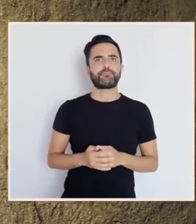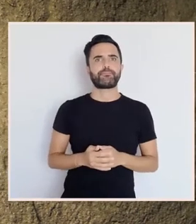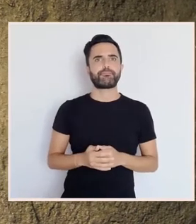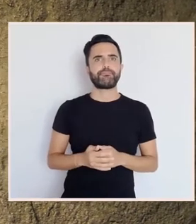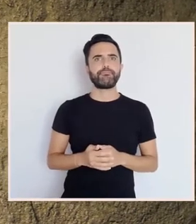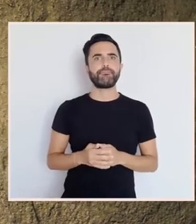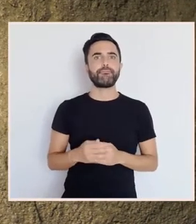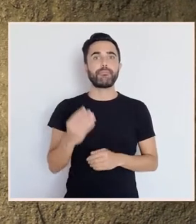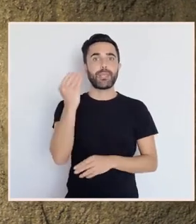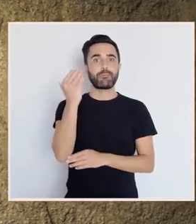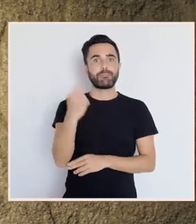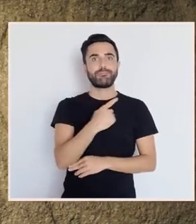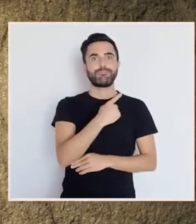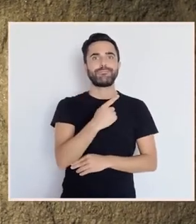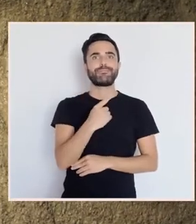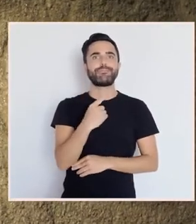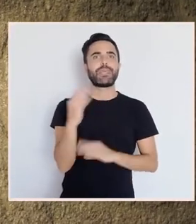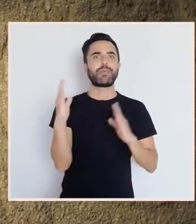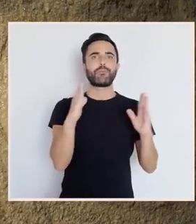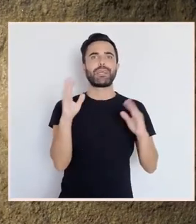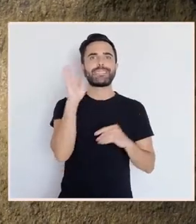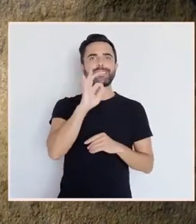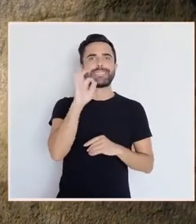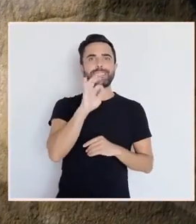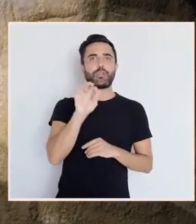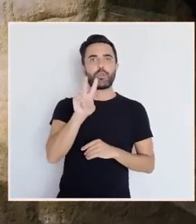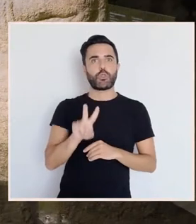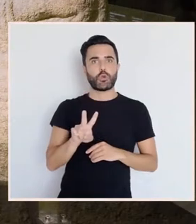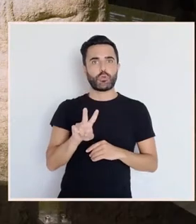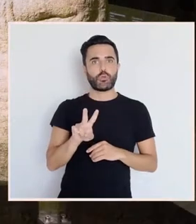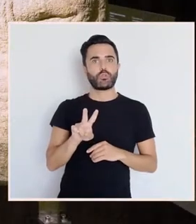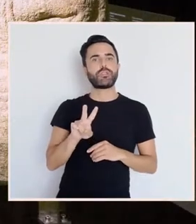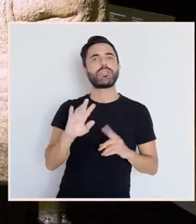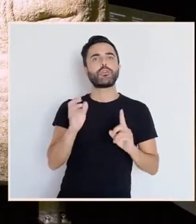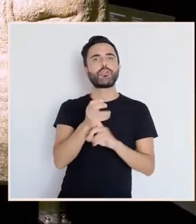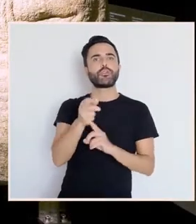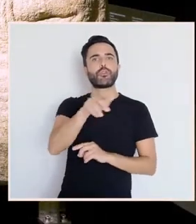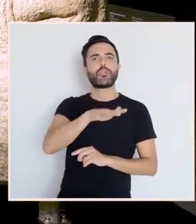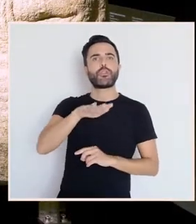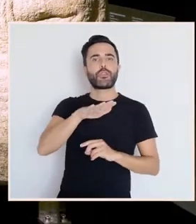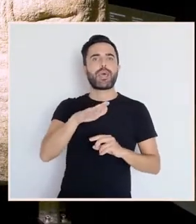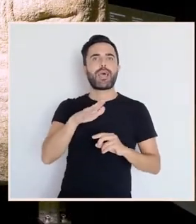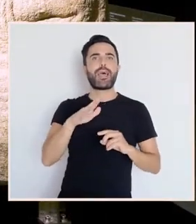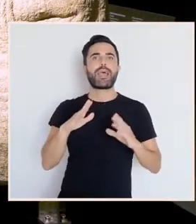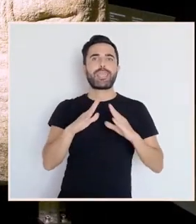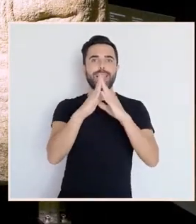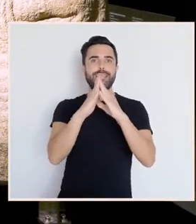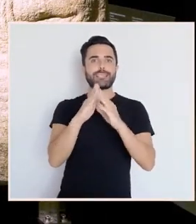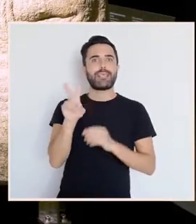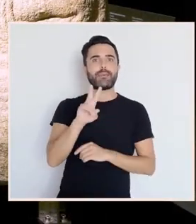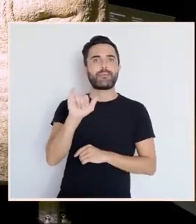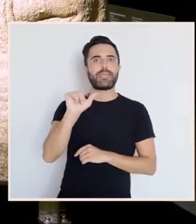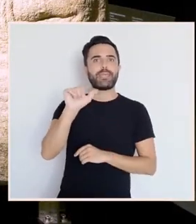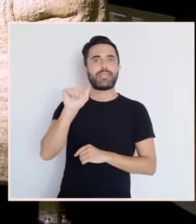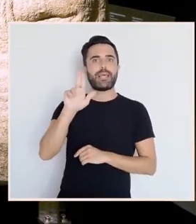datada no século II da nosa era, atopouse fronte a igrexia de Vilar de Sarria, na provincia de Lugo, xunto a outros elementos